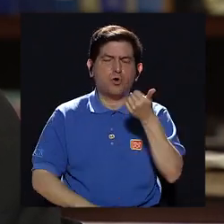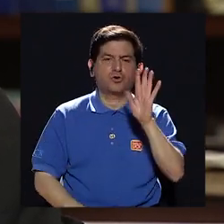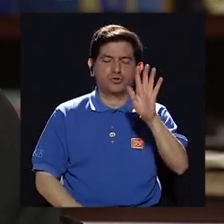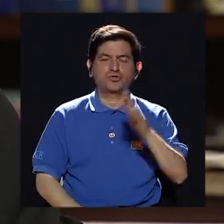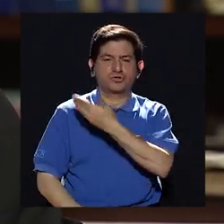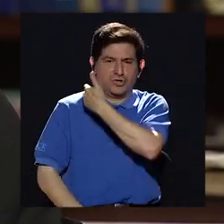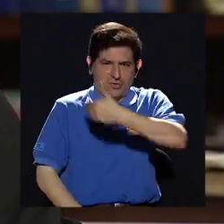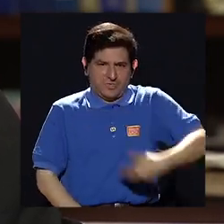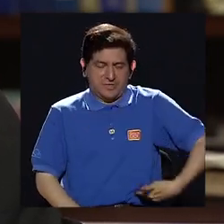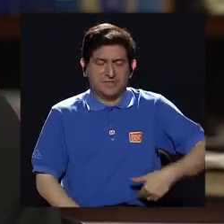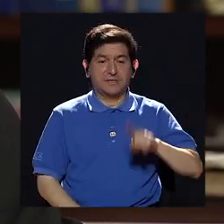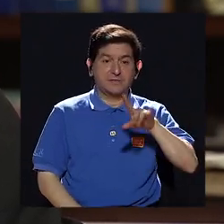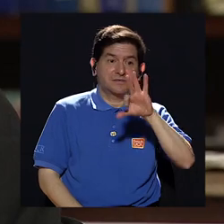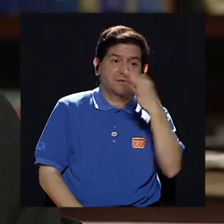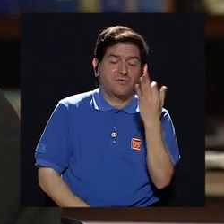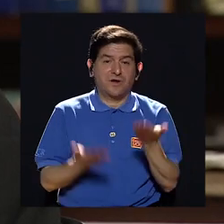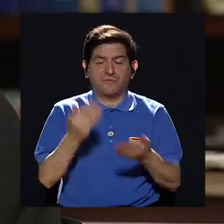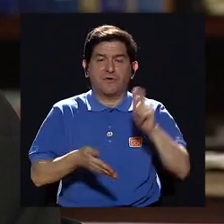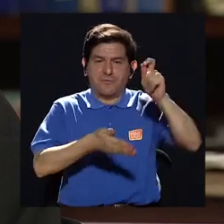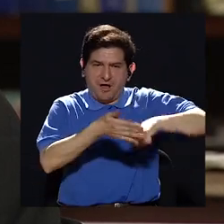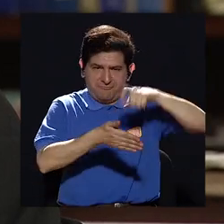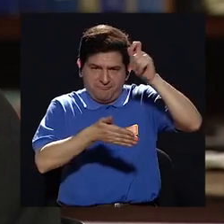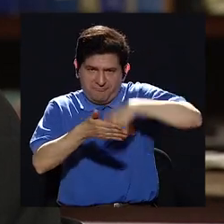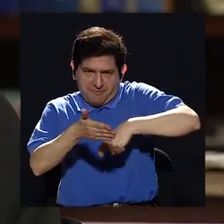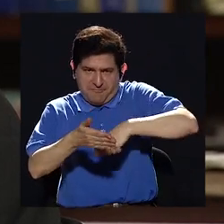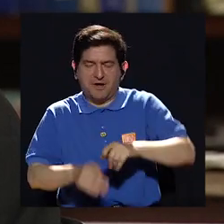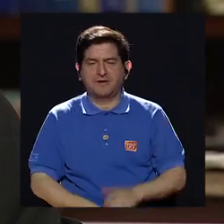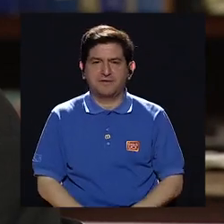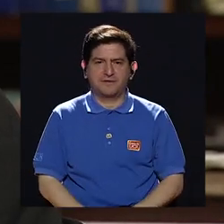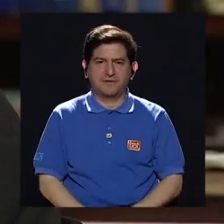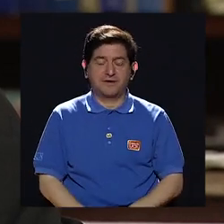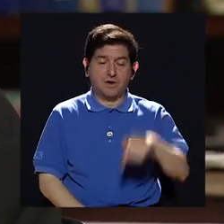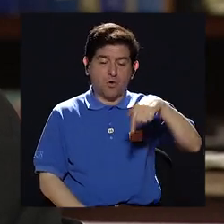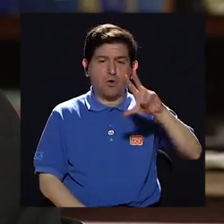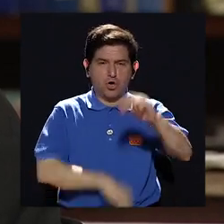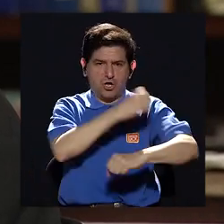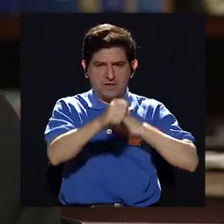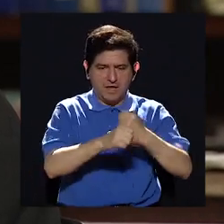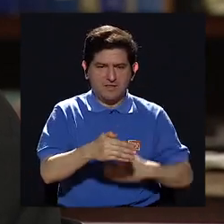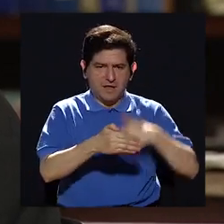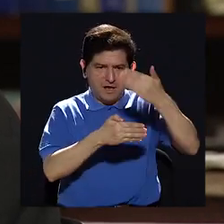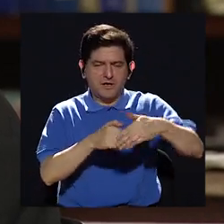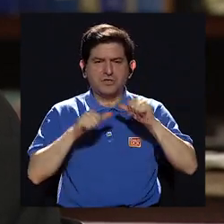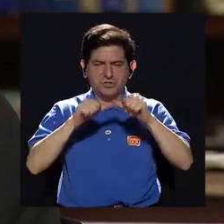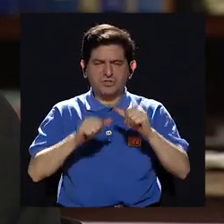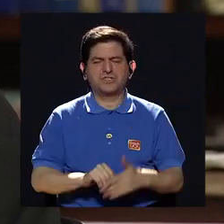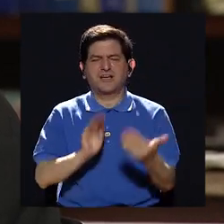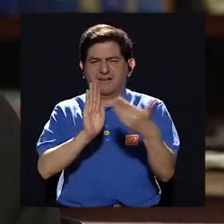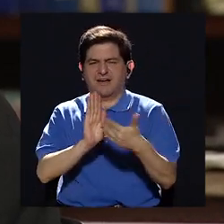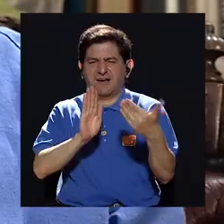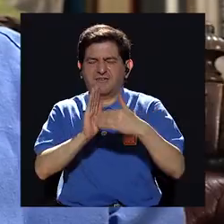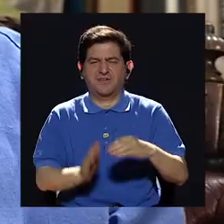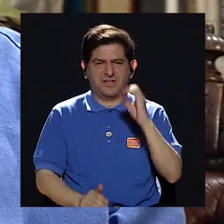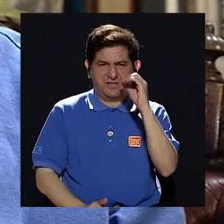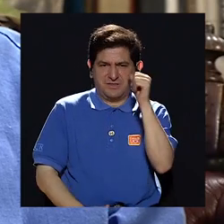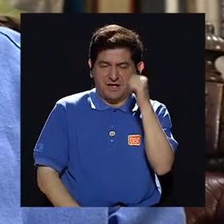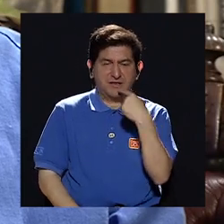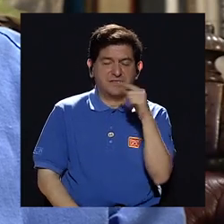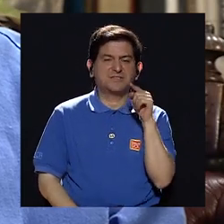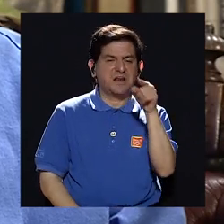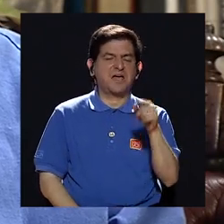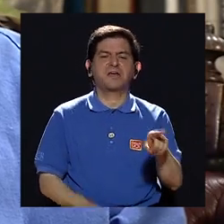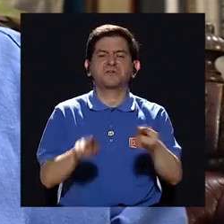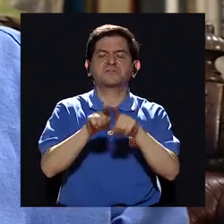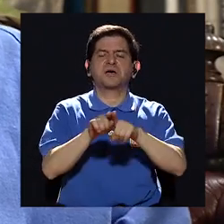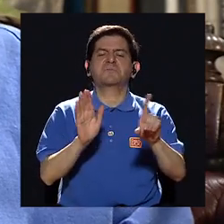otros cinco presidentes que de algún modo fueron firmantes y que hoy 30 años todavía siguen haciéndole ruido a Don Oscar de que se